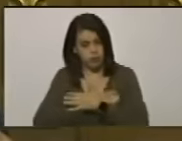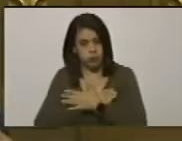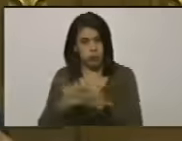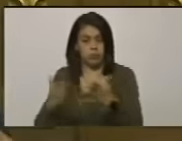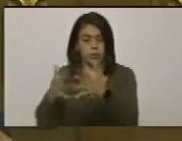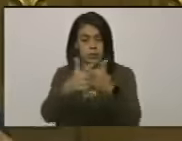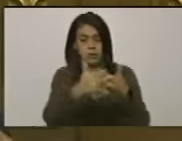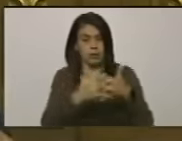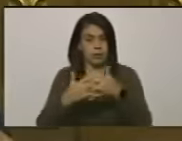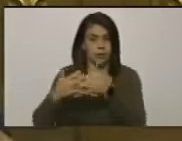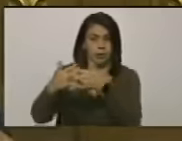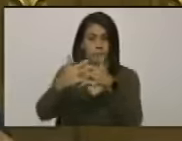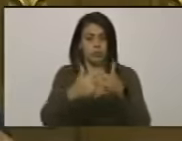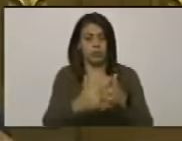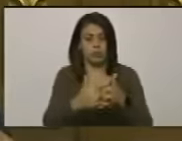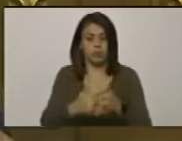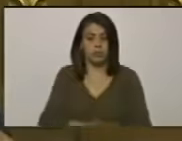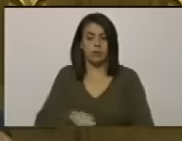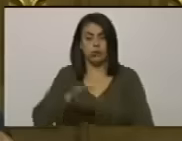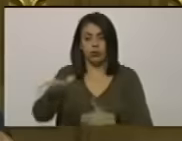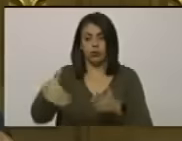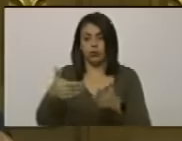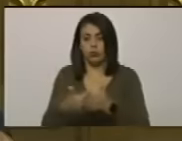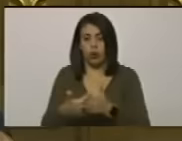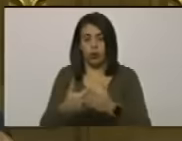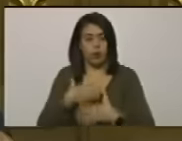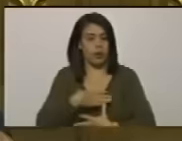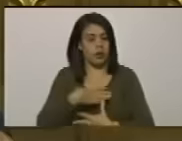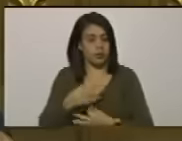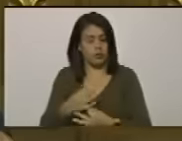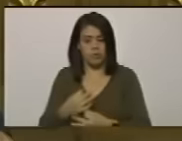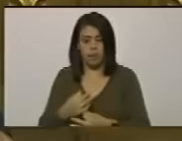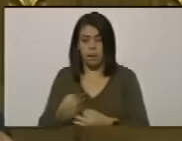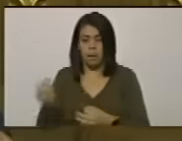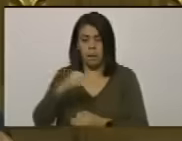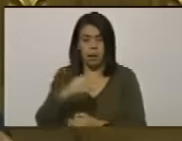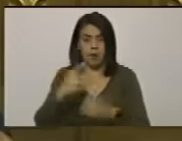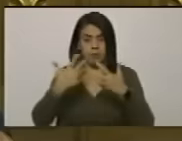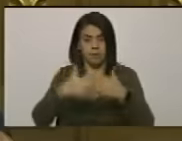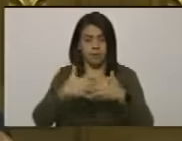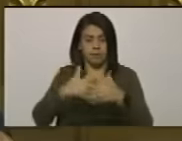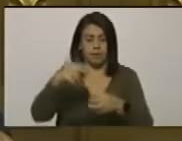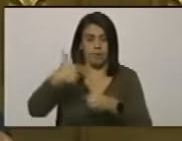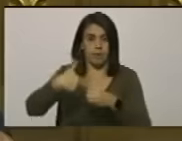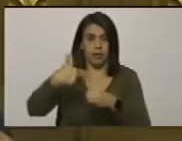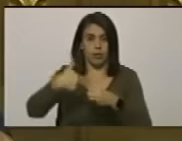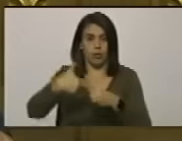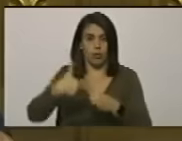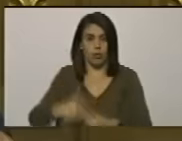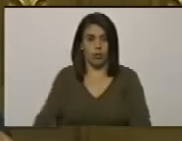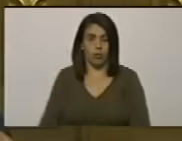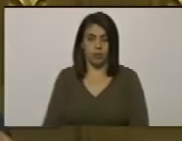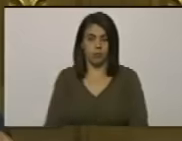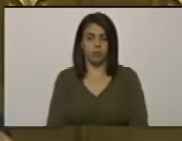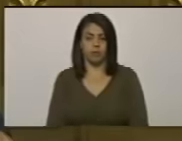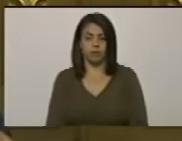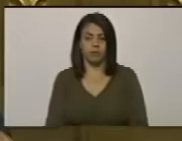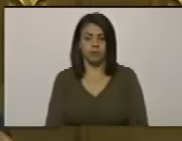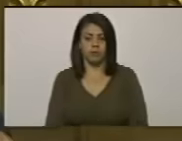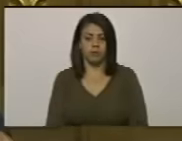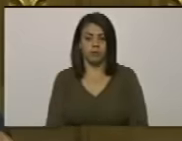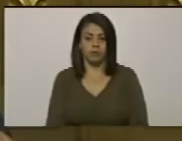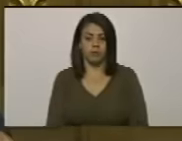imperialismo de todo donde se nos interese y fundamentalmente la industria petrolera fue